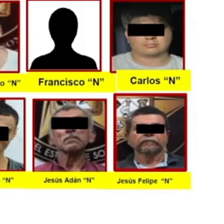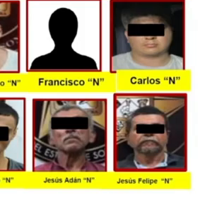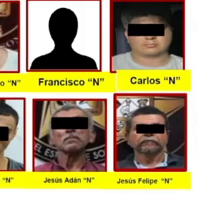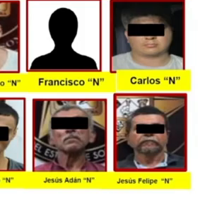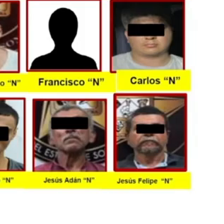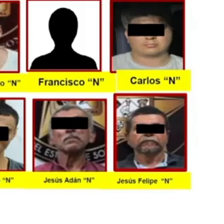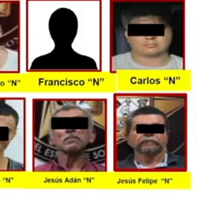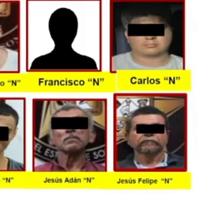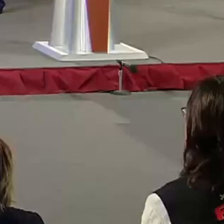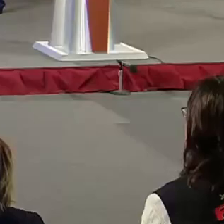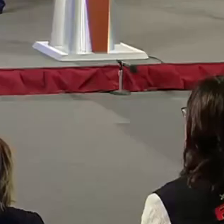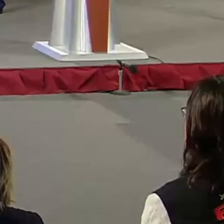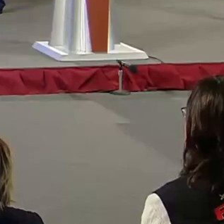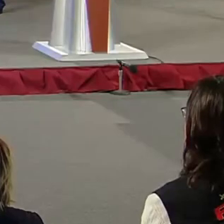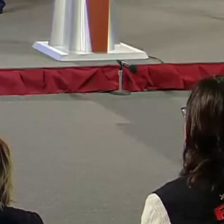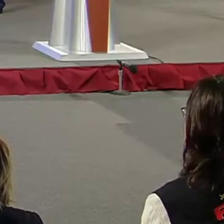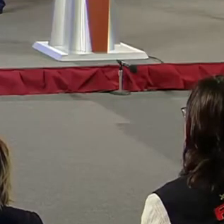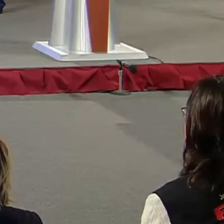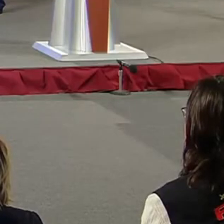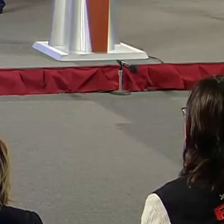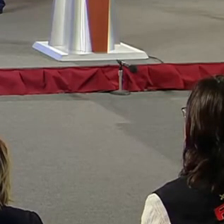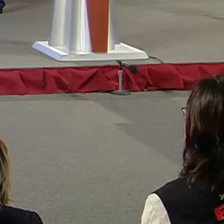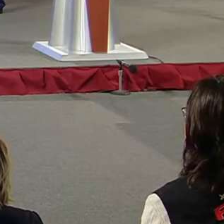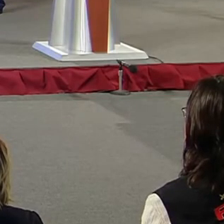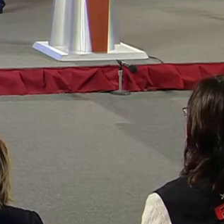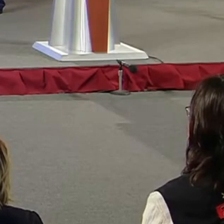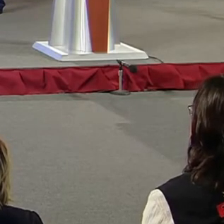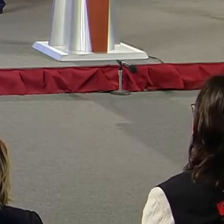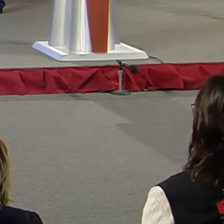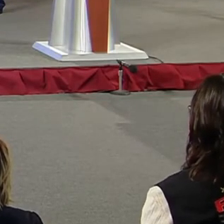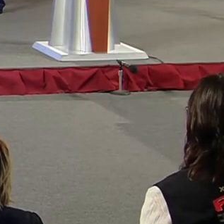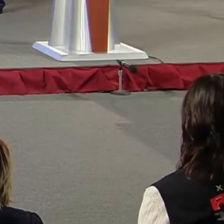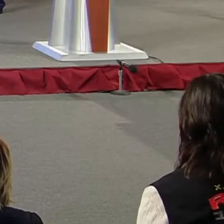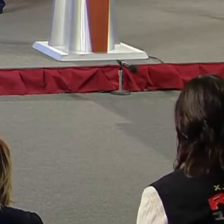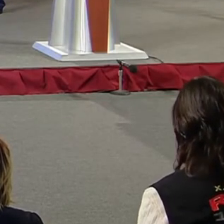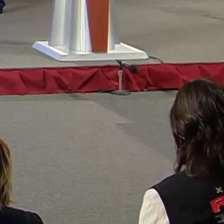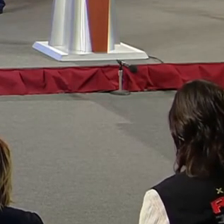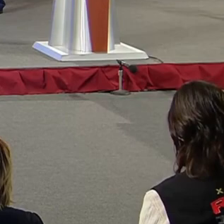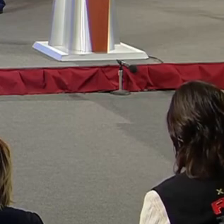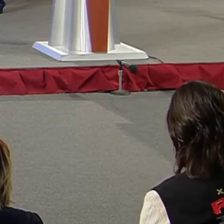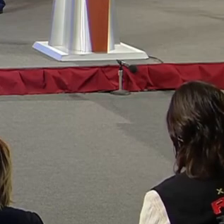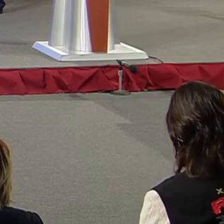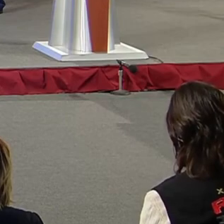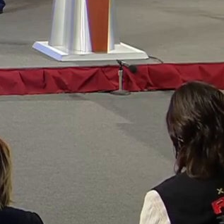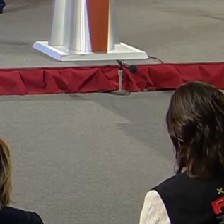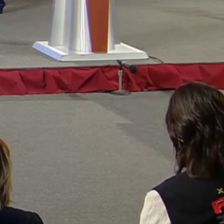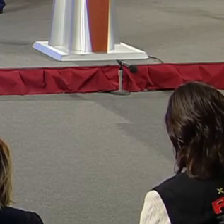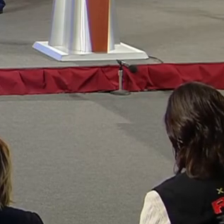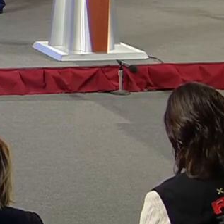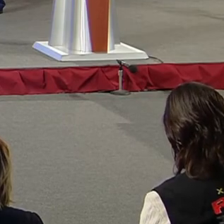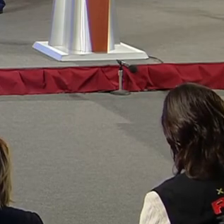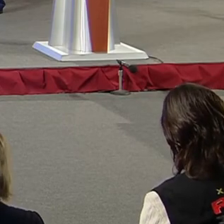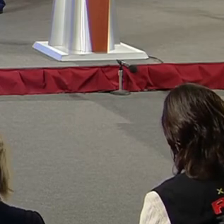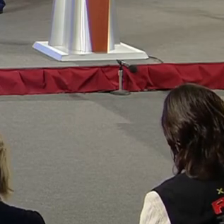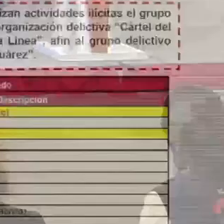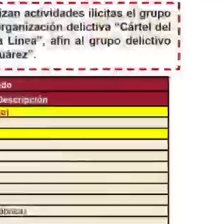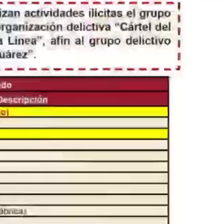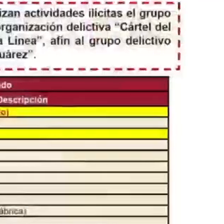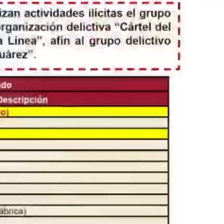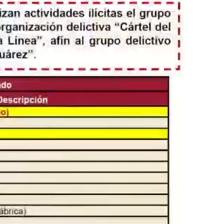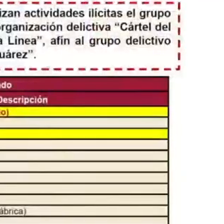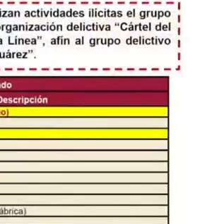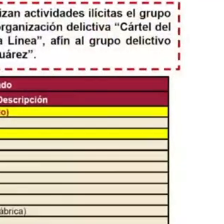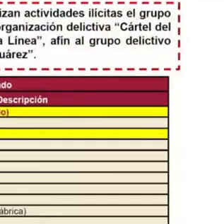largas y cargadores. En Guaymas, Sonora, se realizó un operativo el